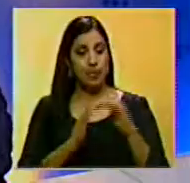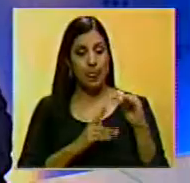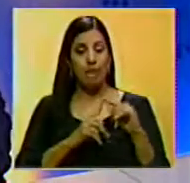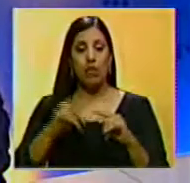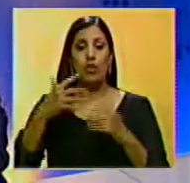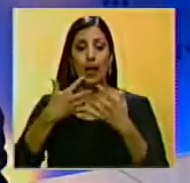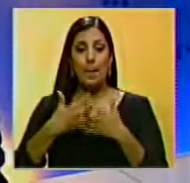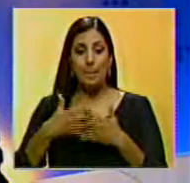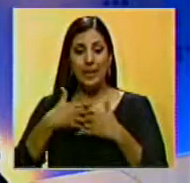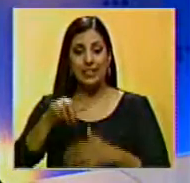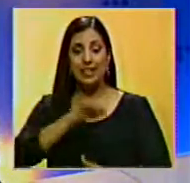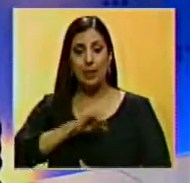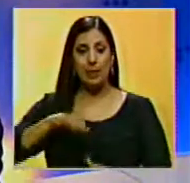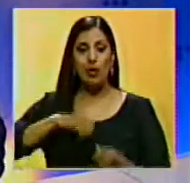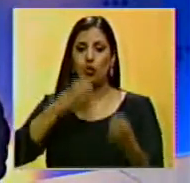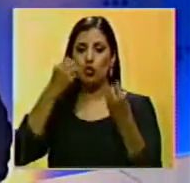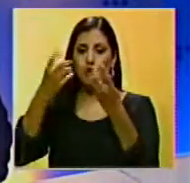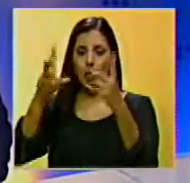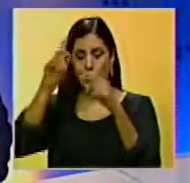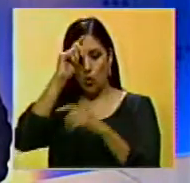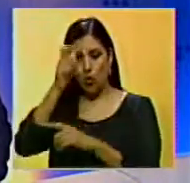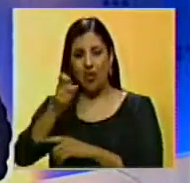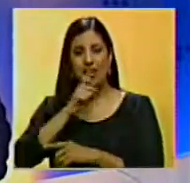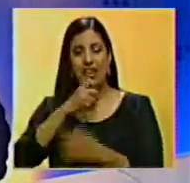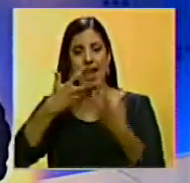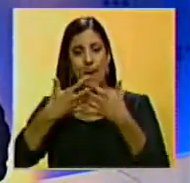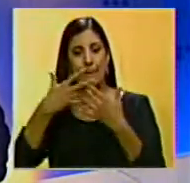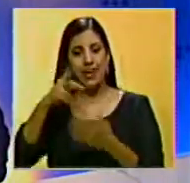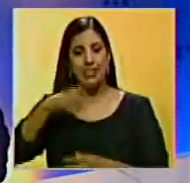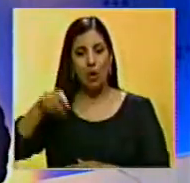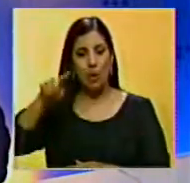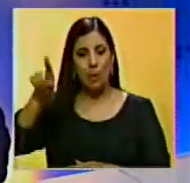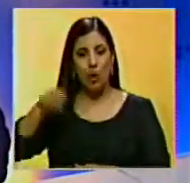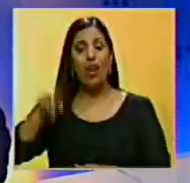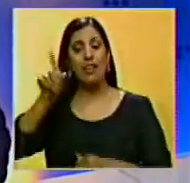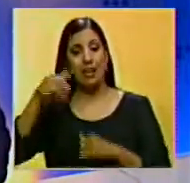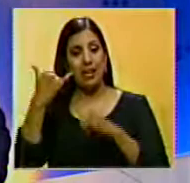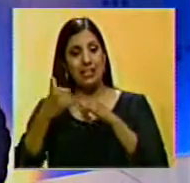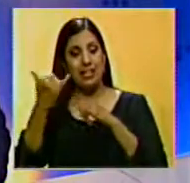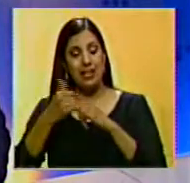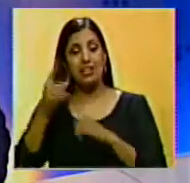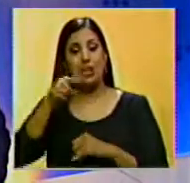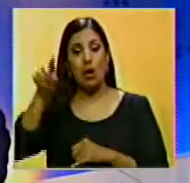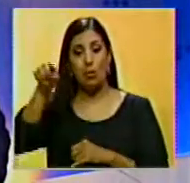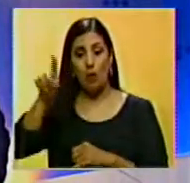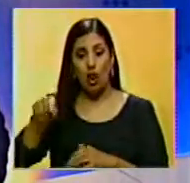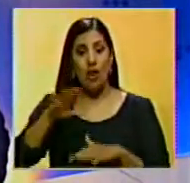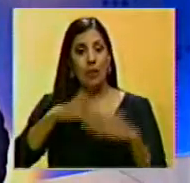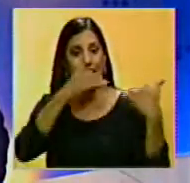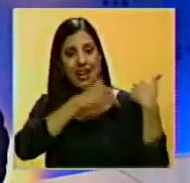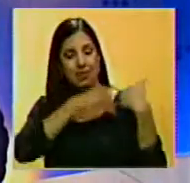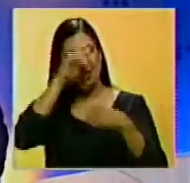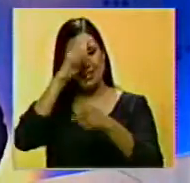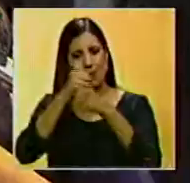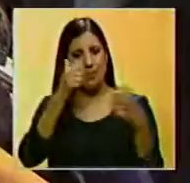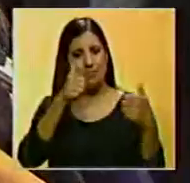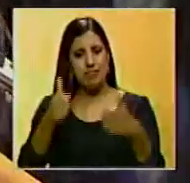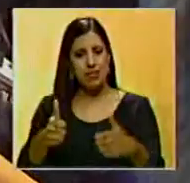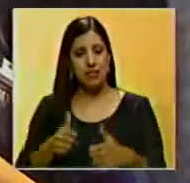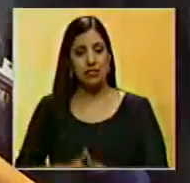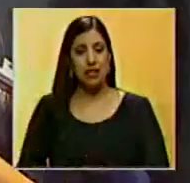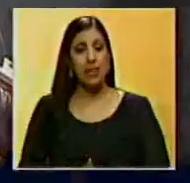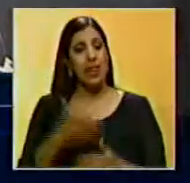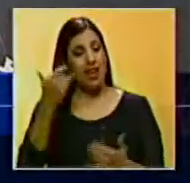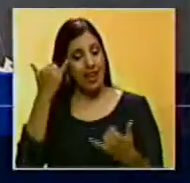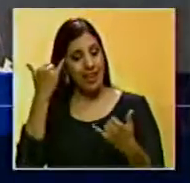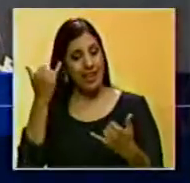Y Fede Cámaras entregó un reconocimiento a Empresas Polar y Cervecería Polar por su iniciativa de responsabilidad social empresarial. Por